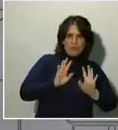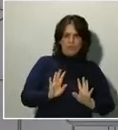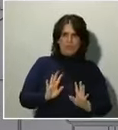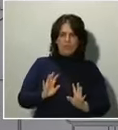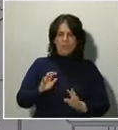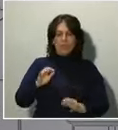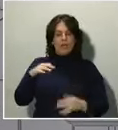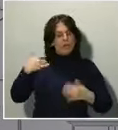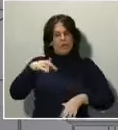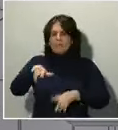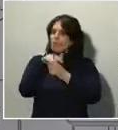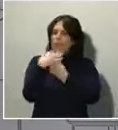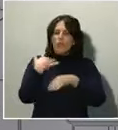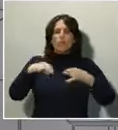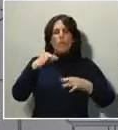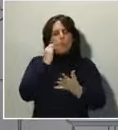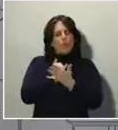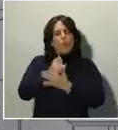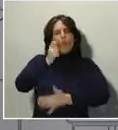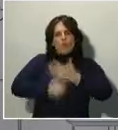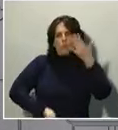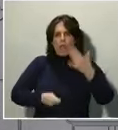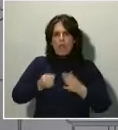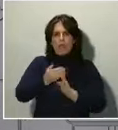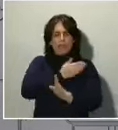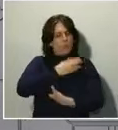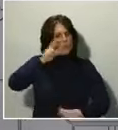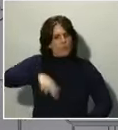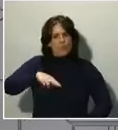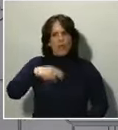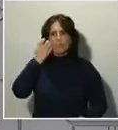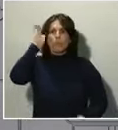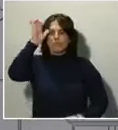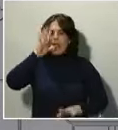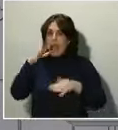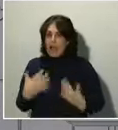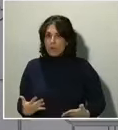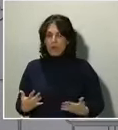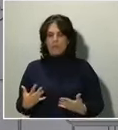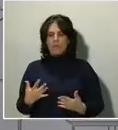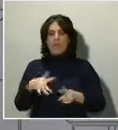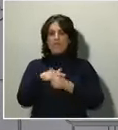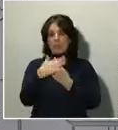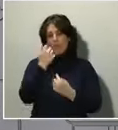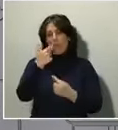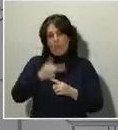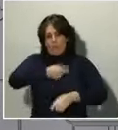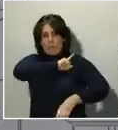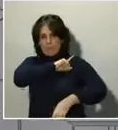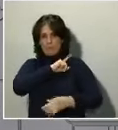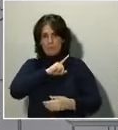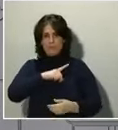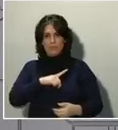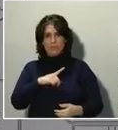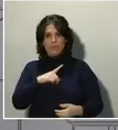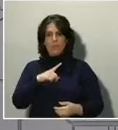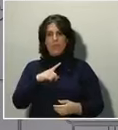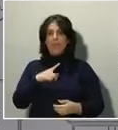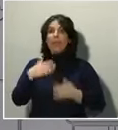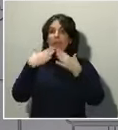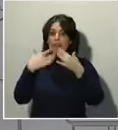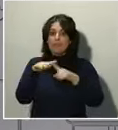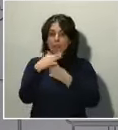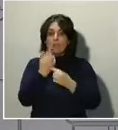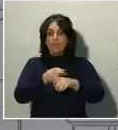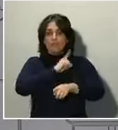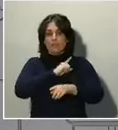inédita. Y, como siempre sucede en situaciones extremas, ha permitido aflorar una conducta social que está siendo modélica